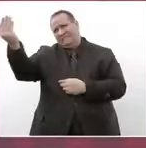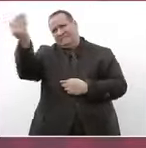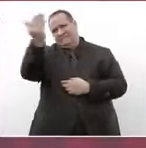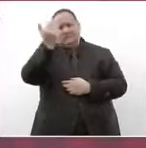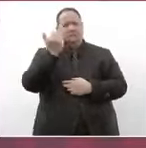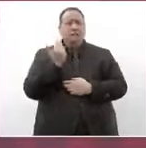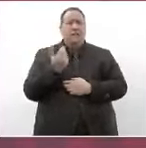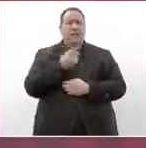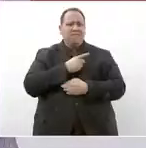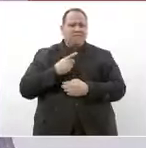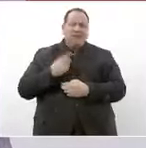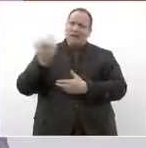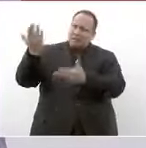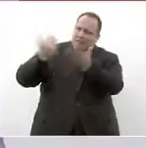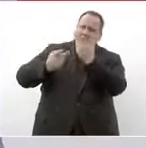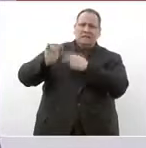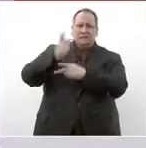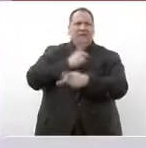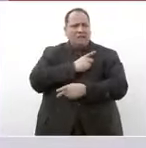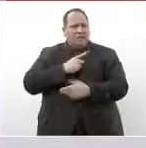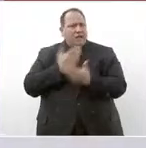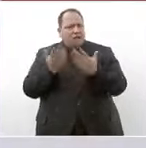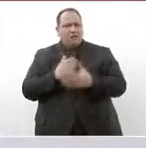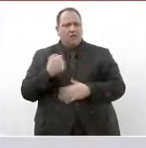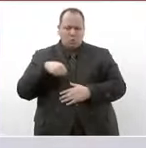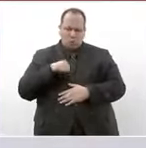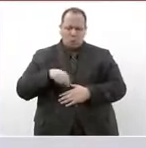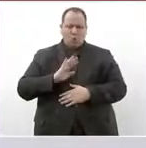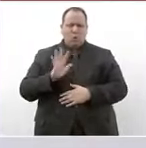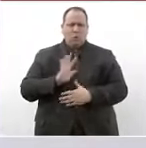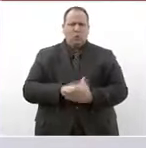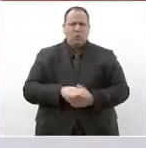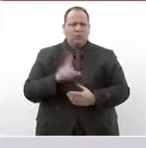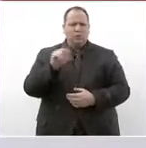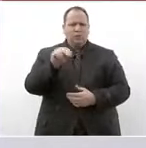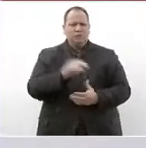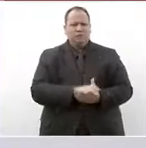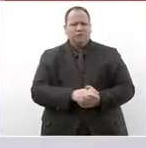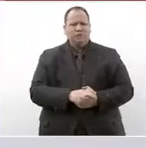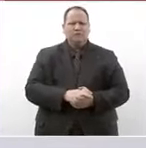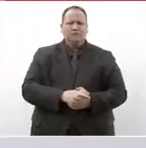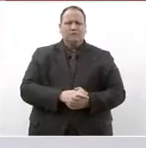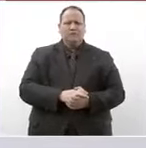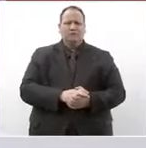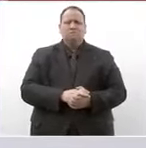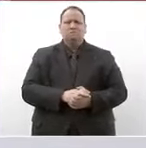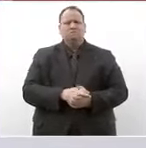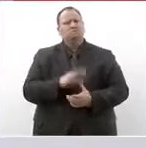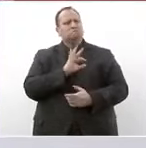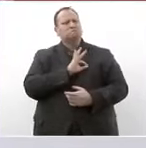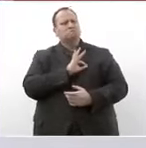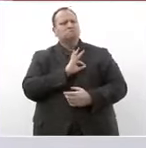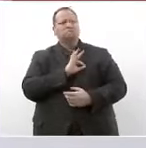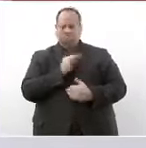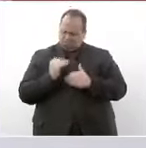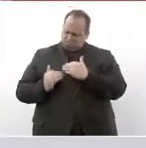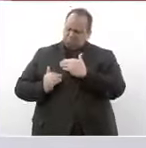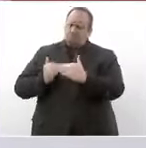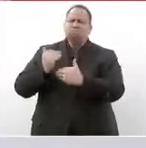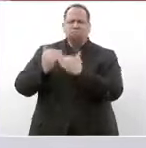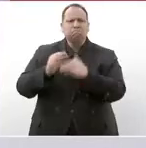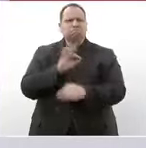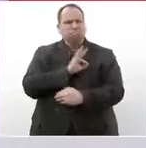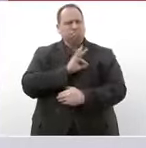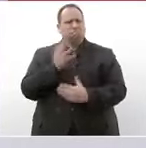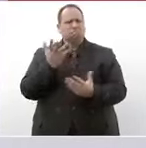a deuda nosotros no se pudo salir adelante